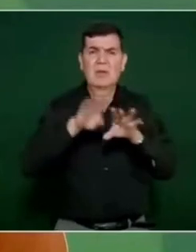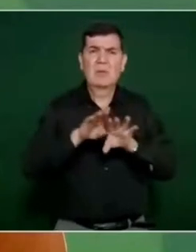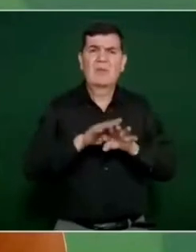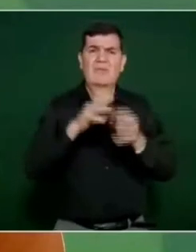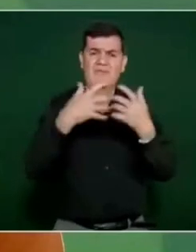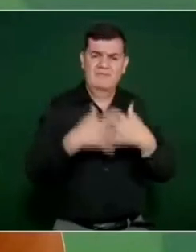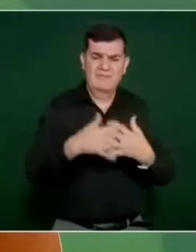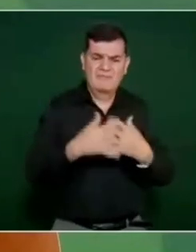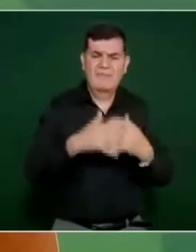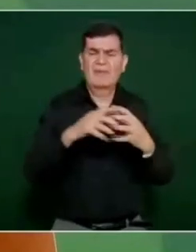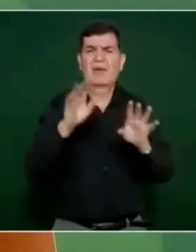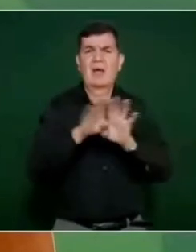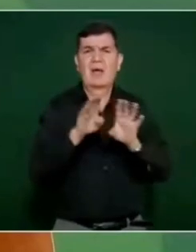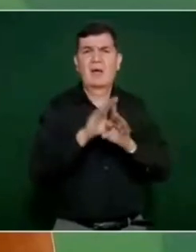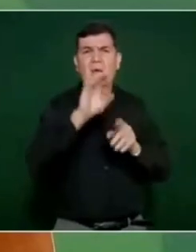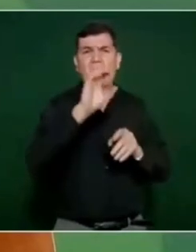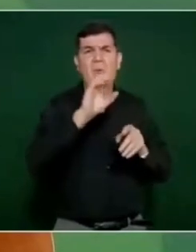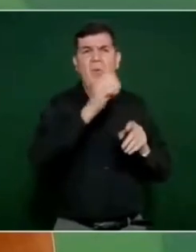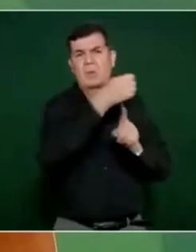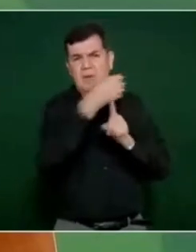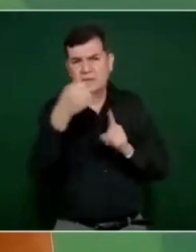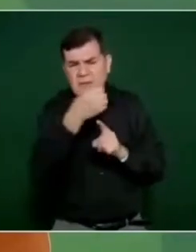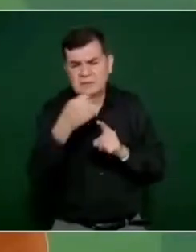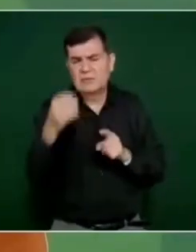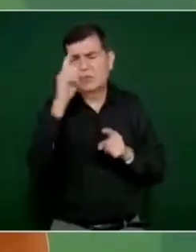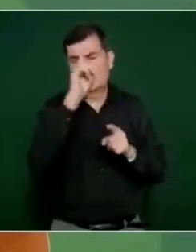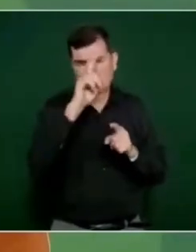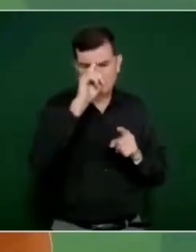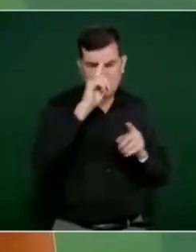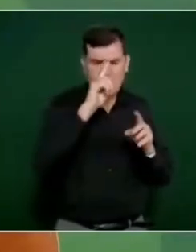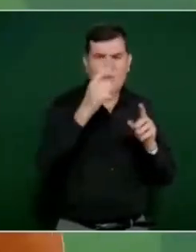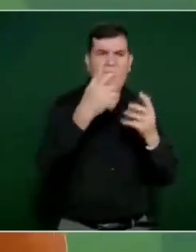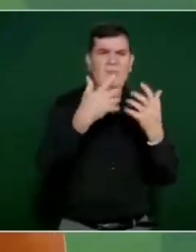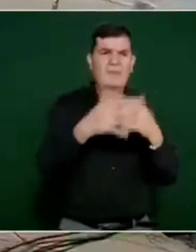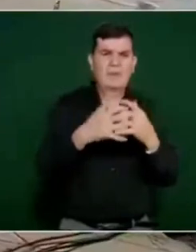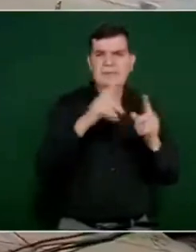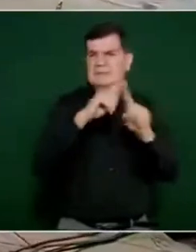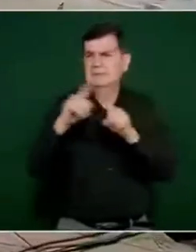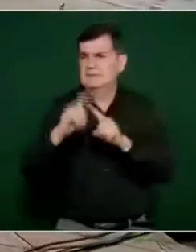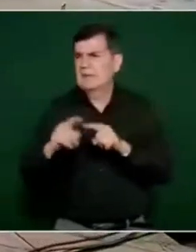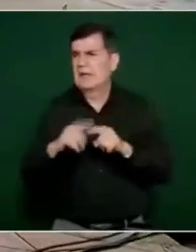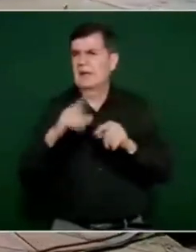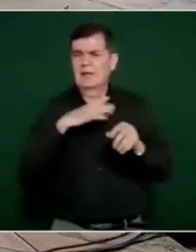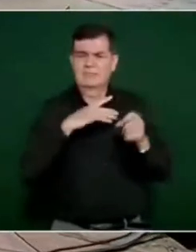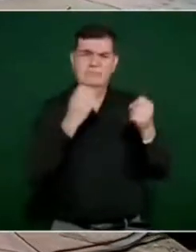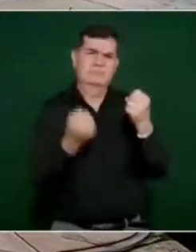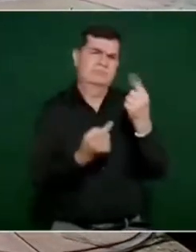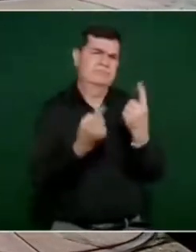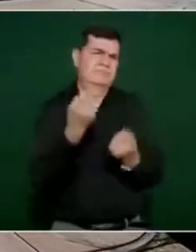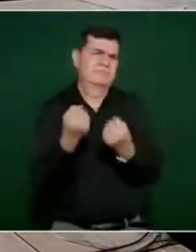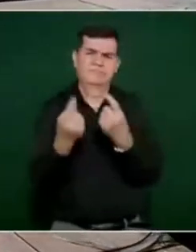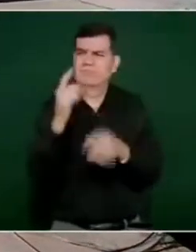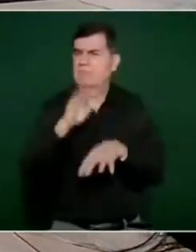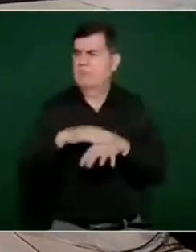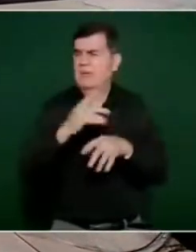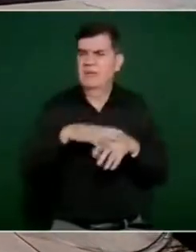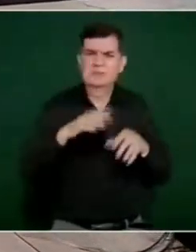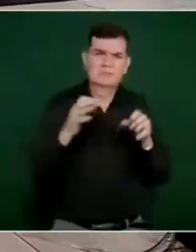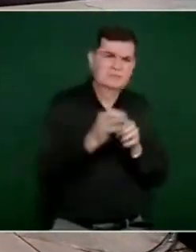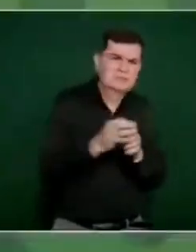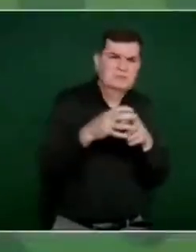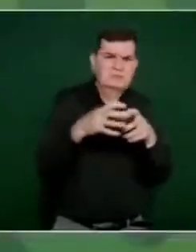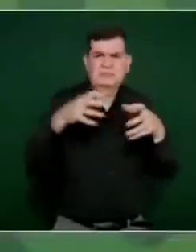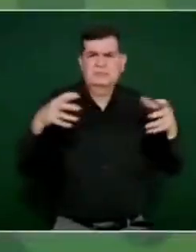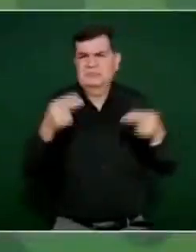empresarios, de organizaciones de empresarios, del Consejo Coordinador Empresarial y muchas otras pequeños,